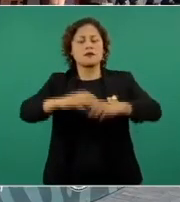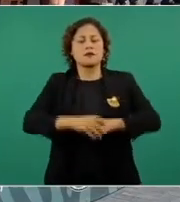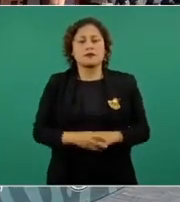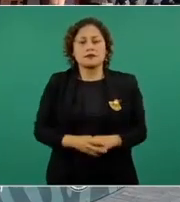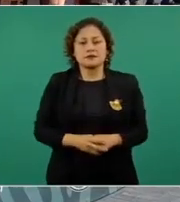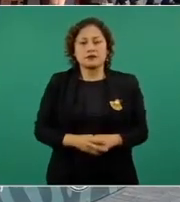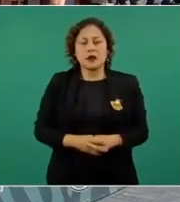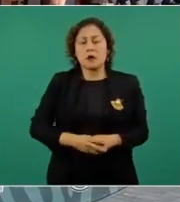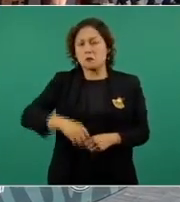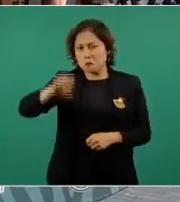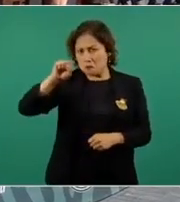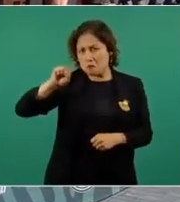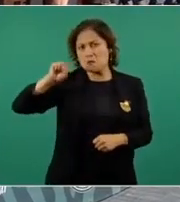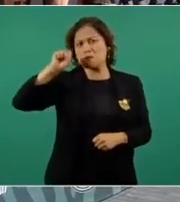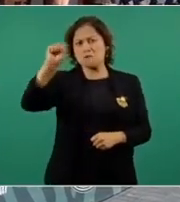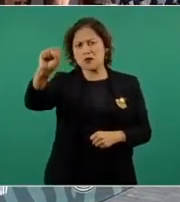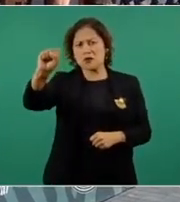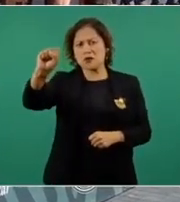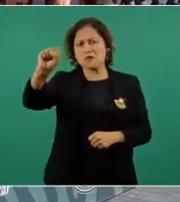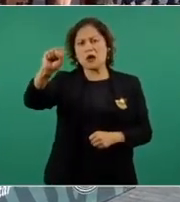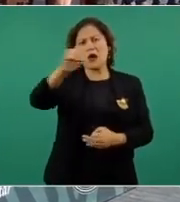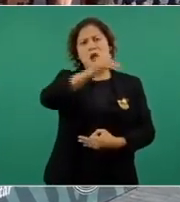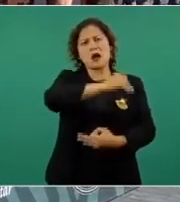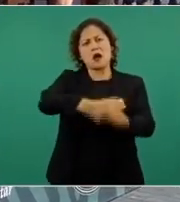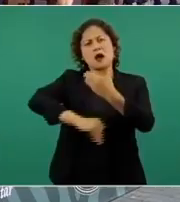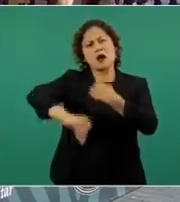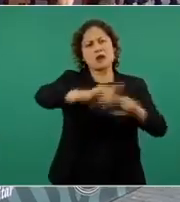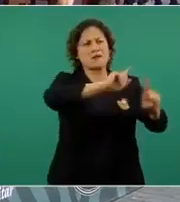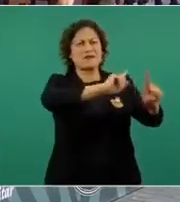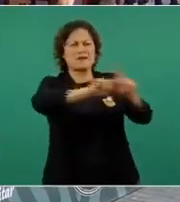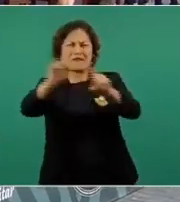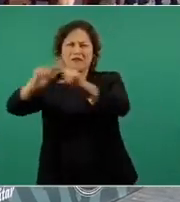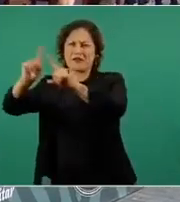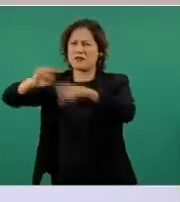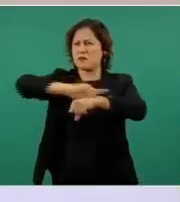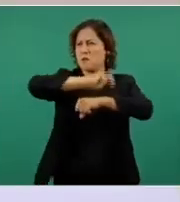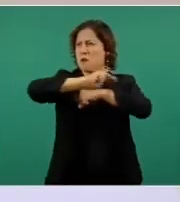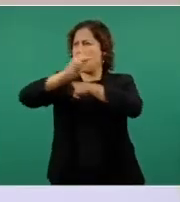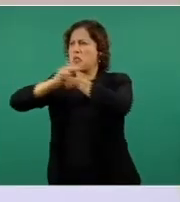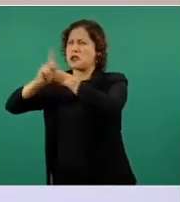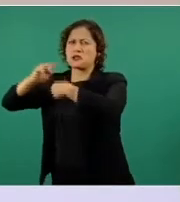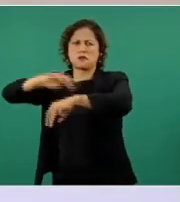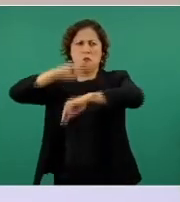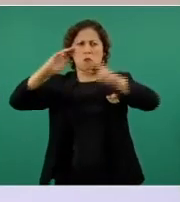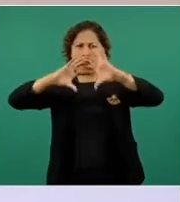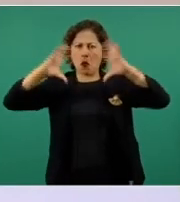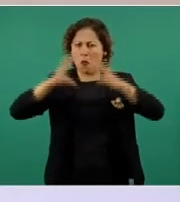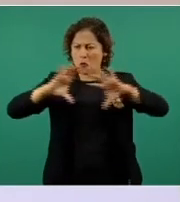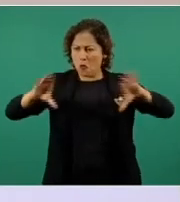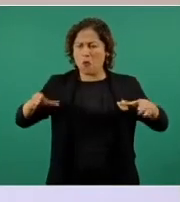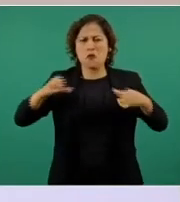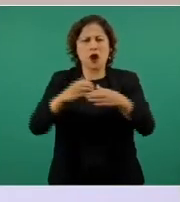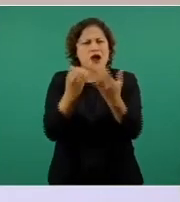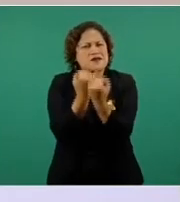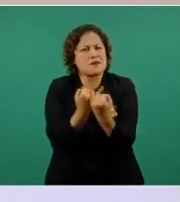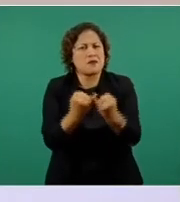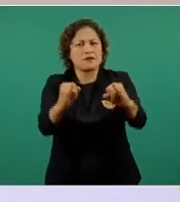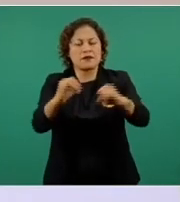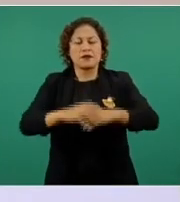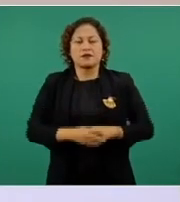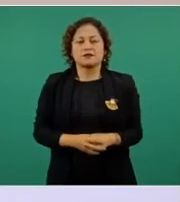la independencia de todos los pueblos del mundo, que viva la fraternidad